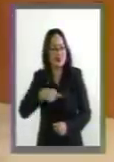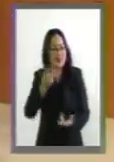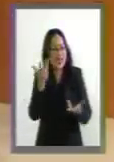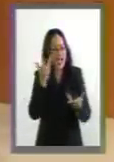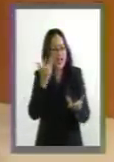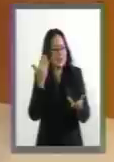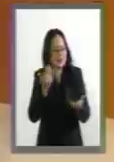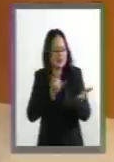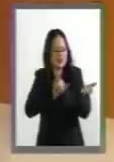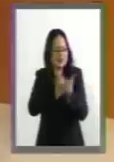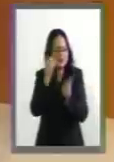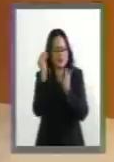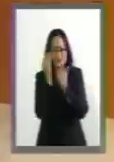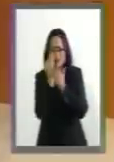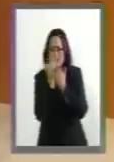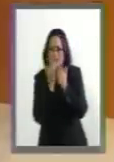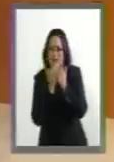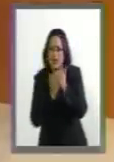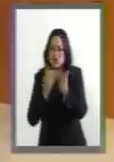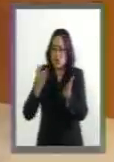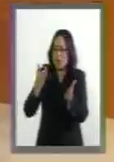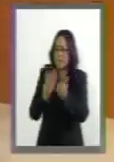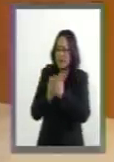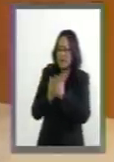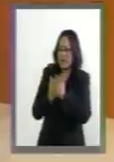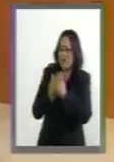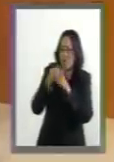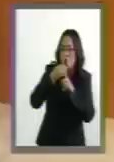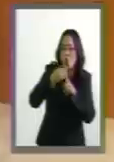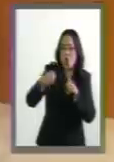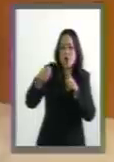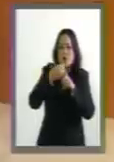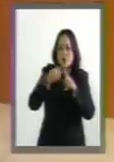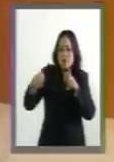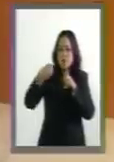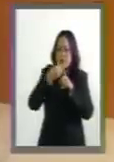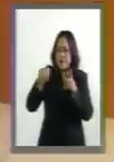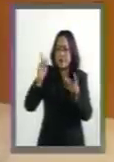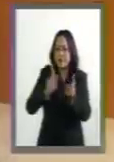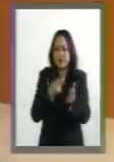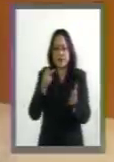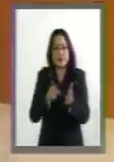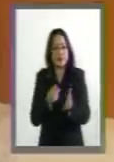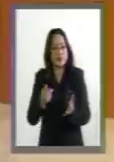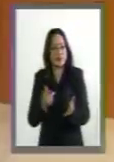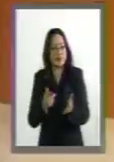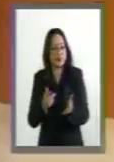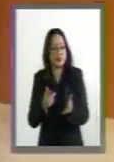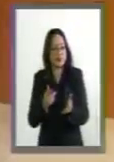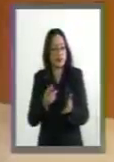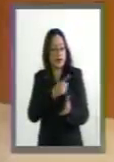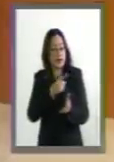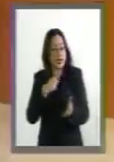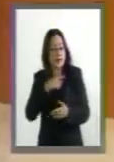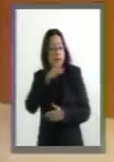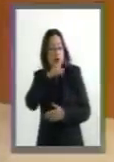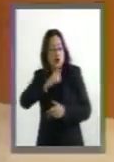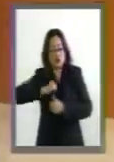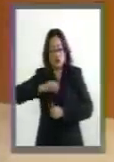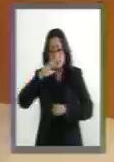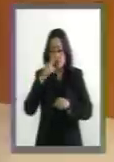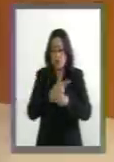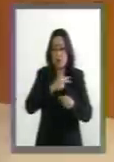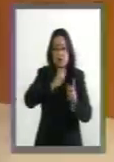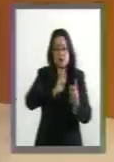tipo de dictámenes, dicen es sólo una reorganización, vamos a mejorar la distribución de las funciones. No,